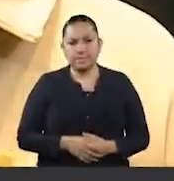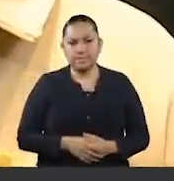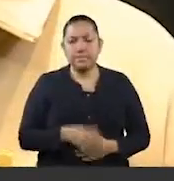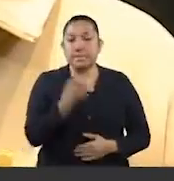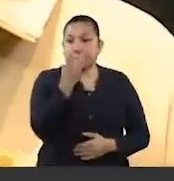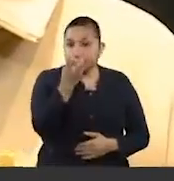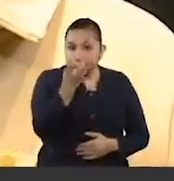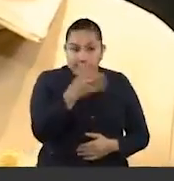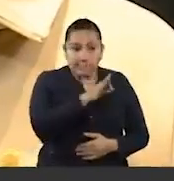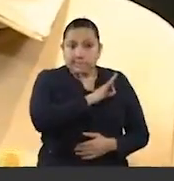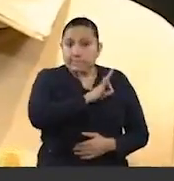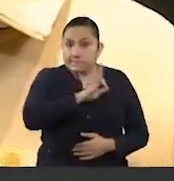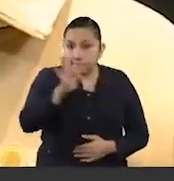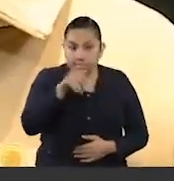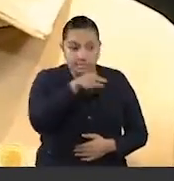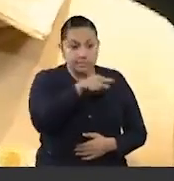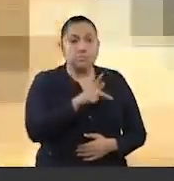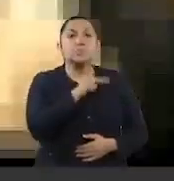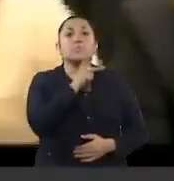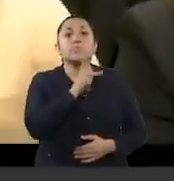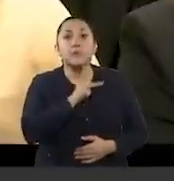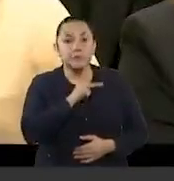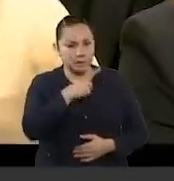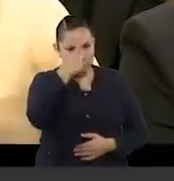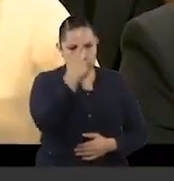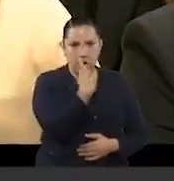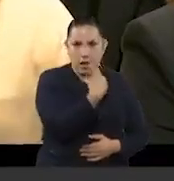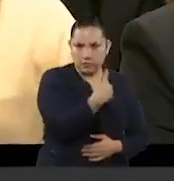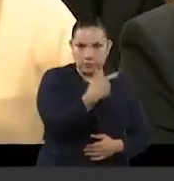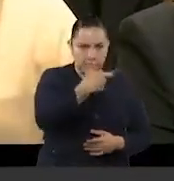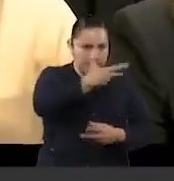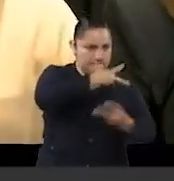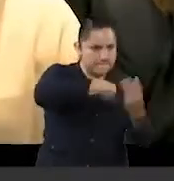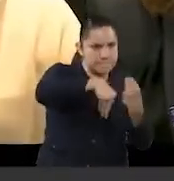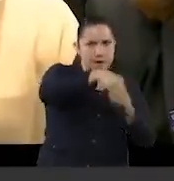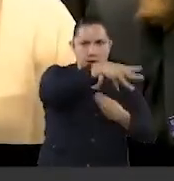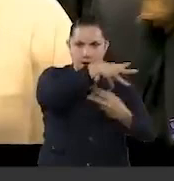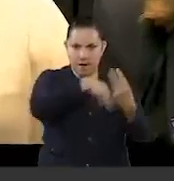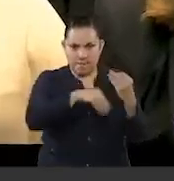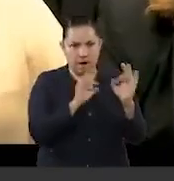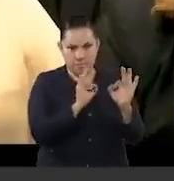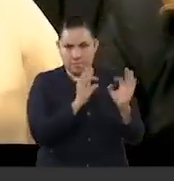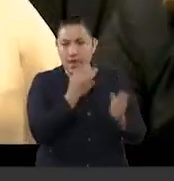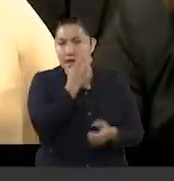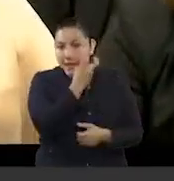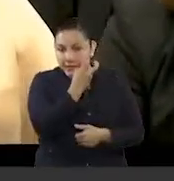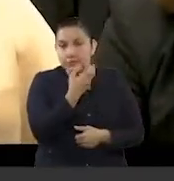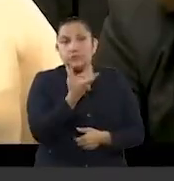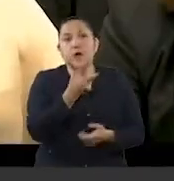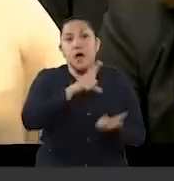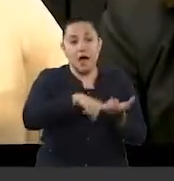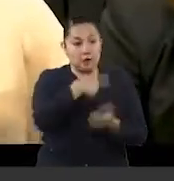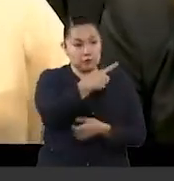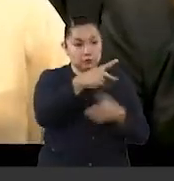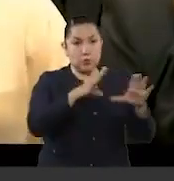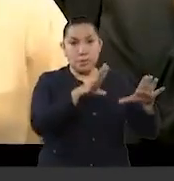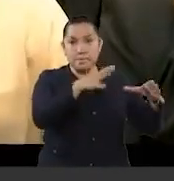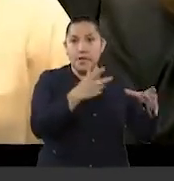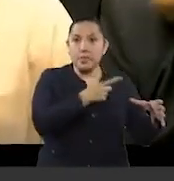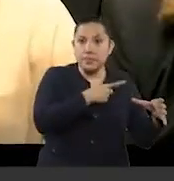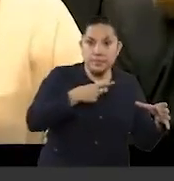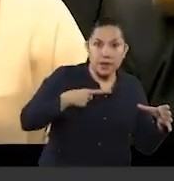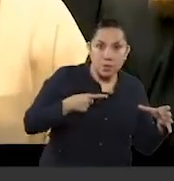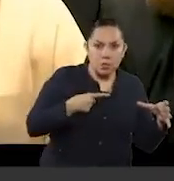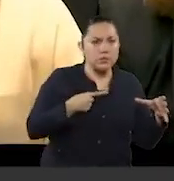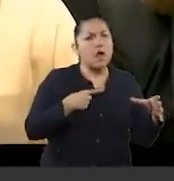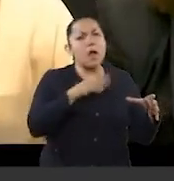Pemex en su posición financiera, que exista un mejor perfil de la deuda de la paraestatal, que se